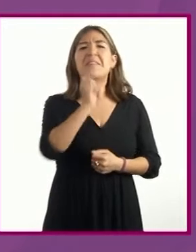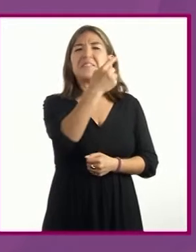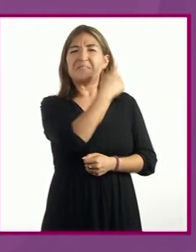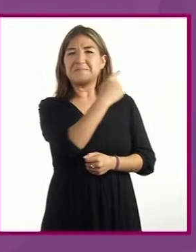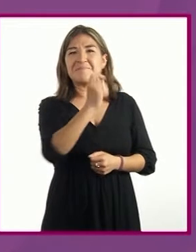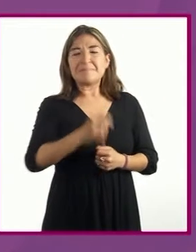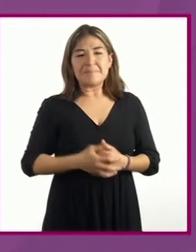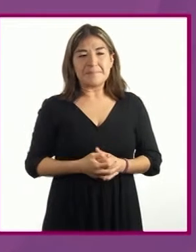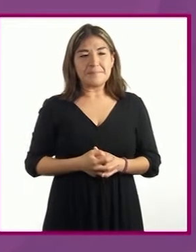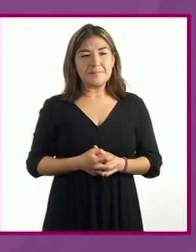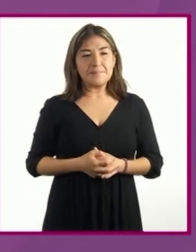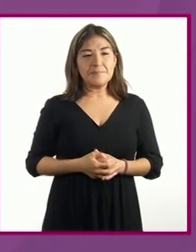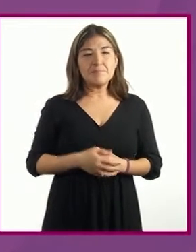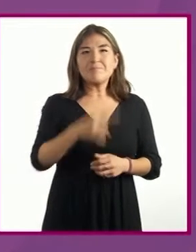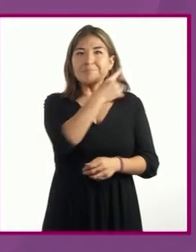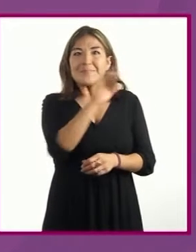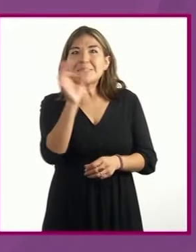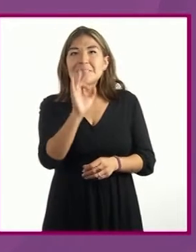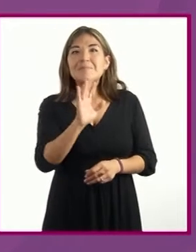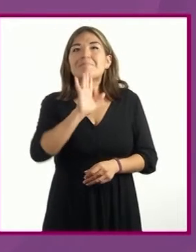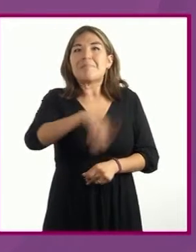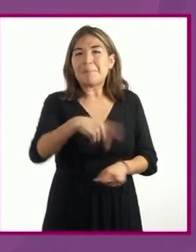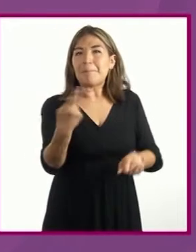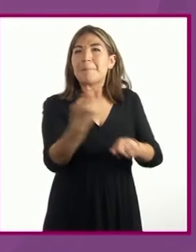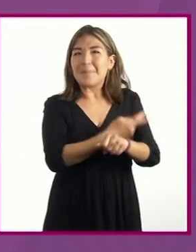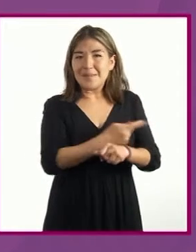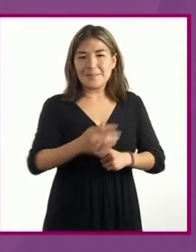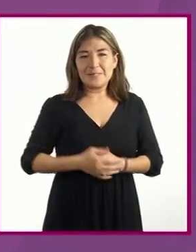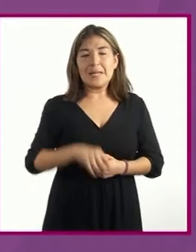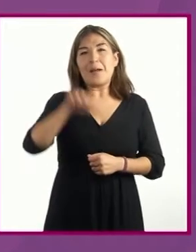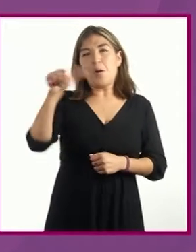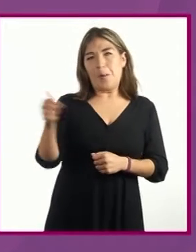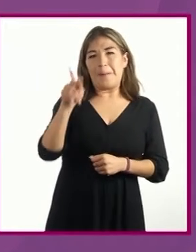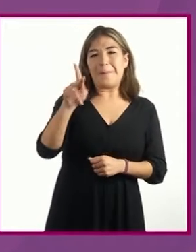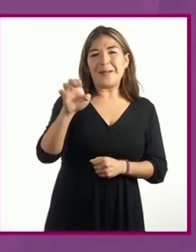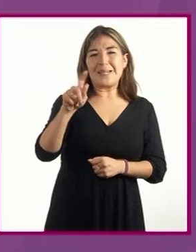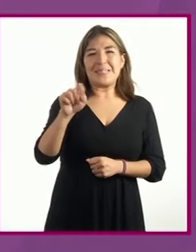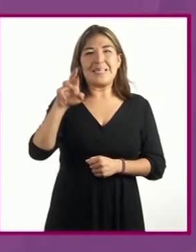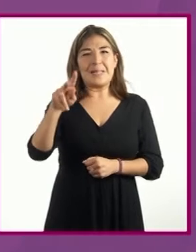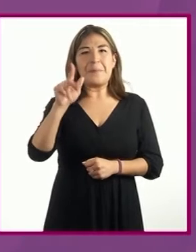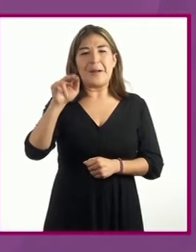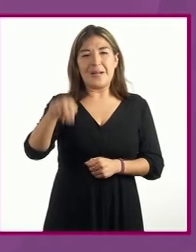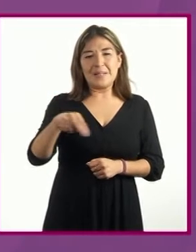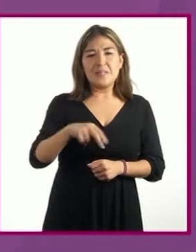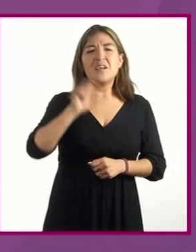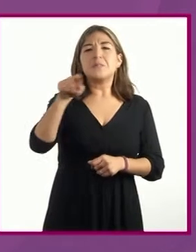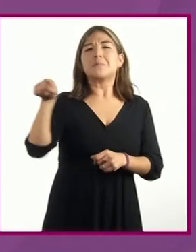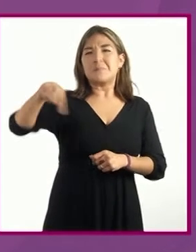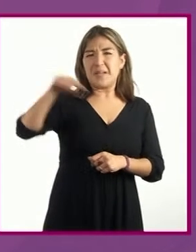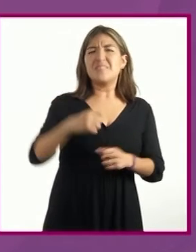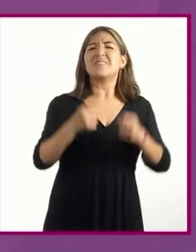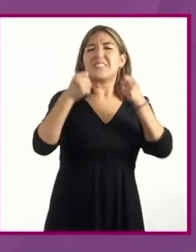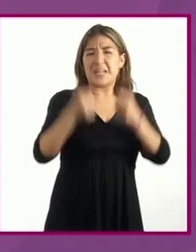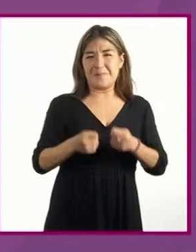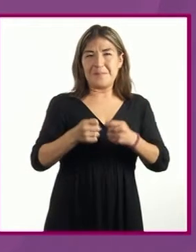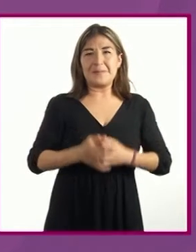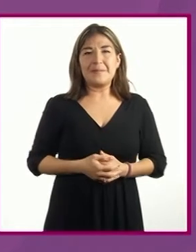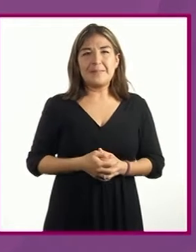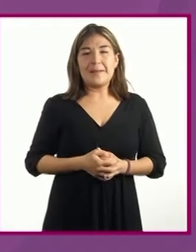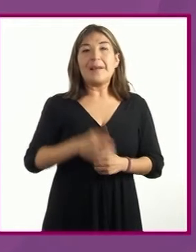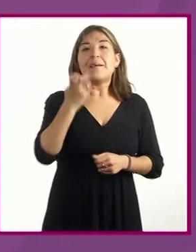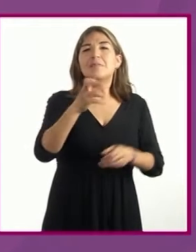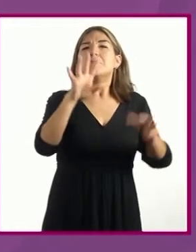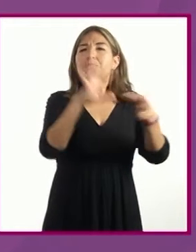algo malo sucede, o en Peter Pan, detona seguridad. En general,